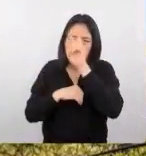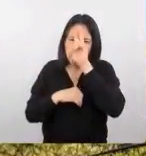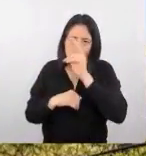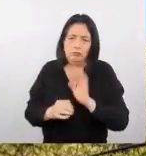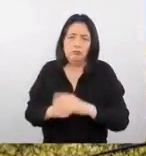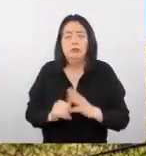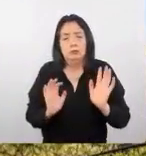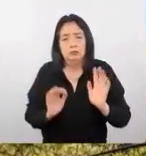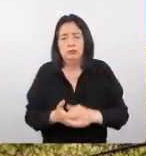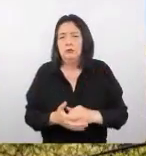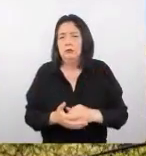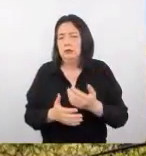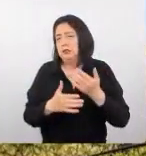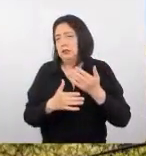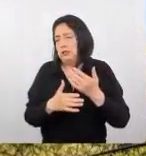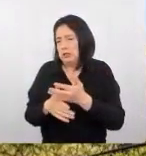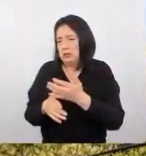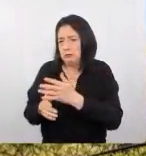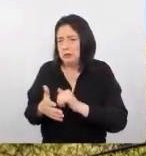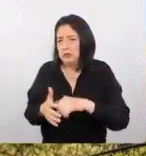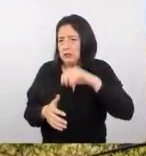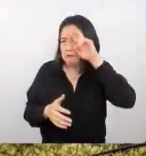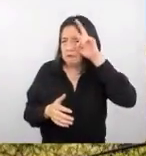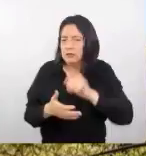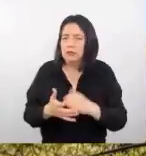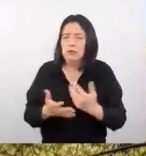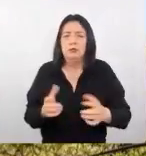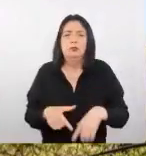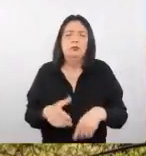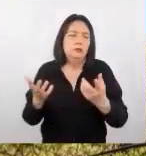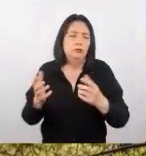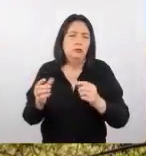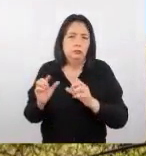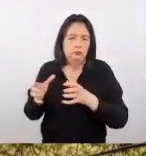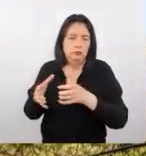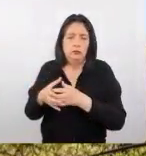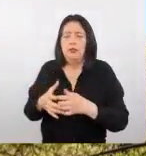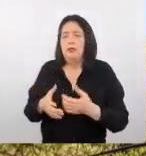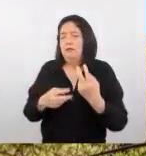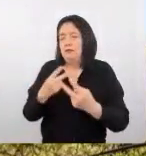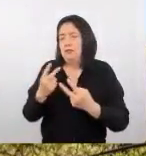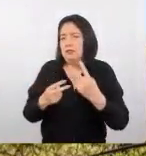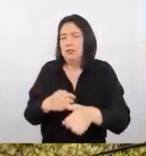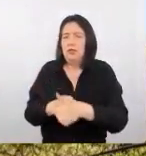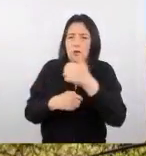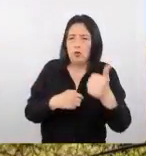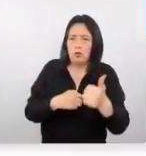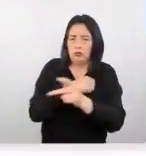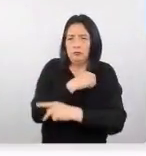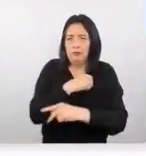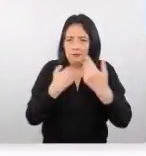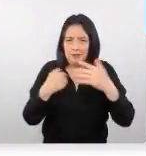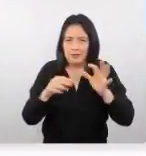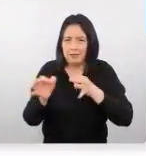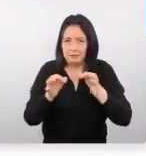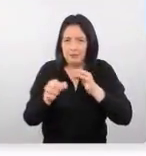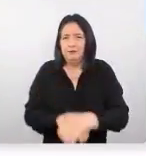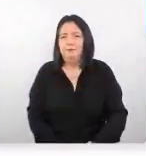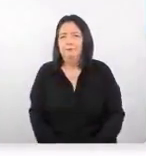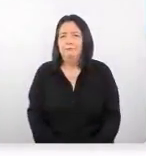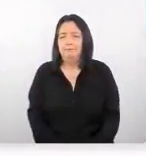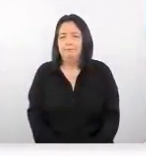¿sí? Y justamente comparten el Perú con un paquete que también visita otros países de la región, como ya lo habíamos mencionado.